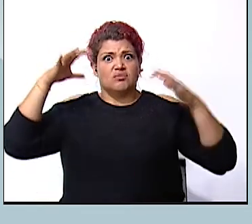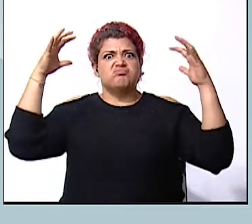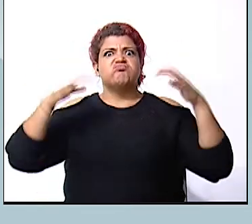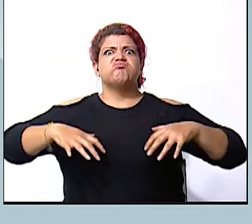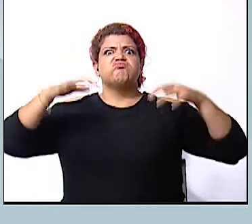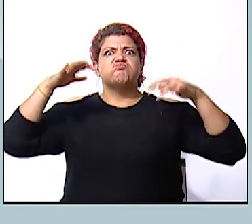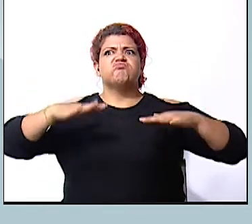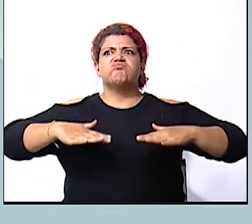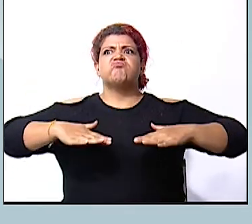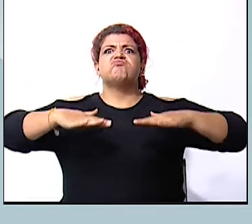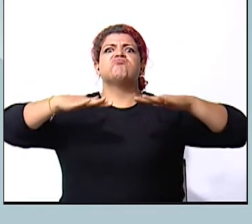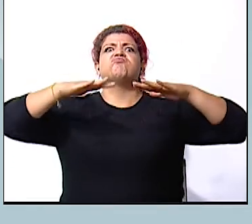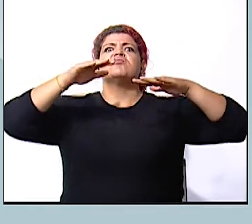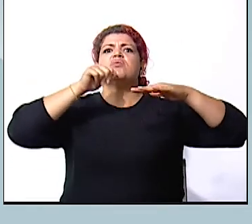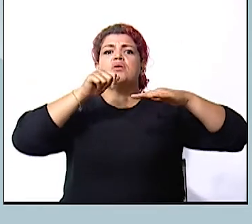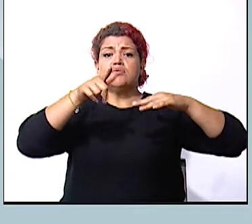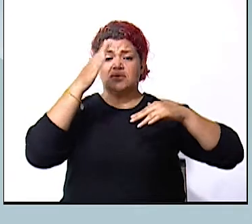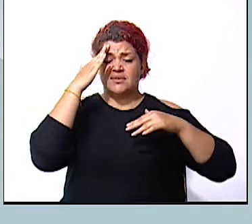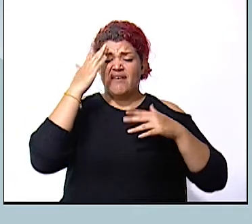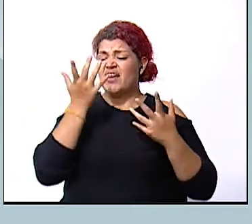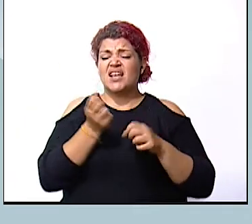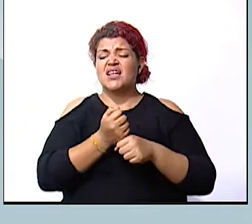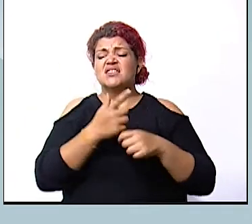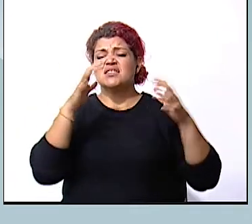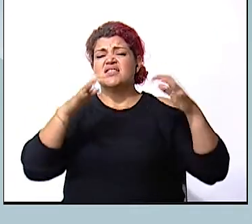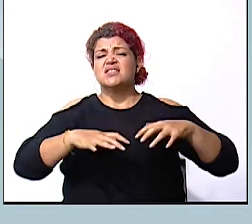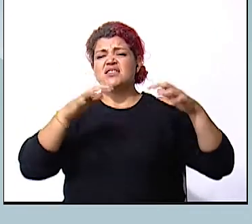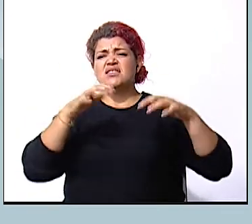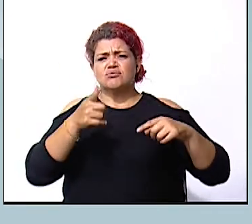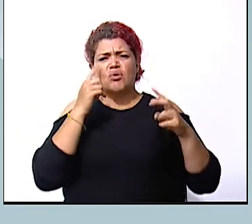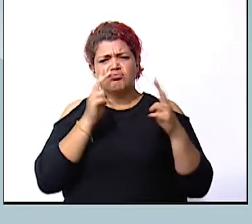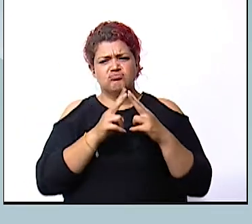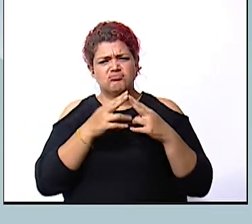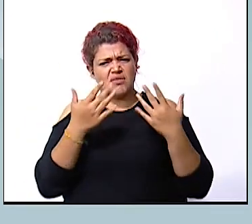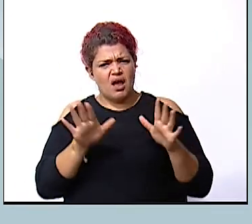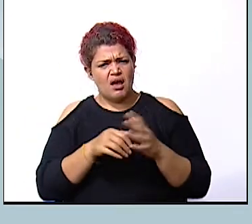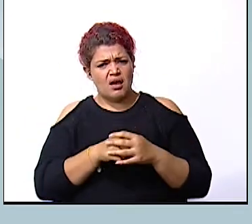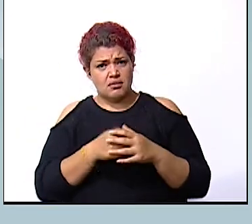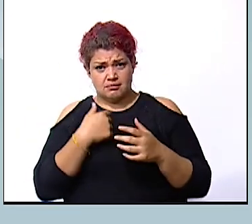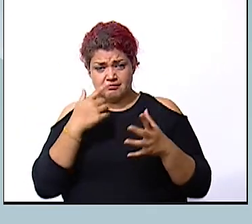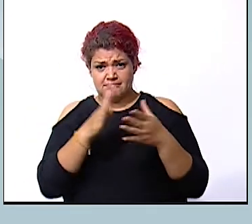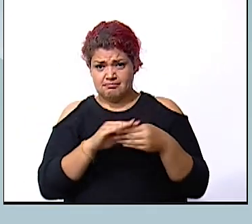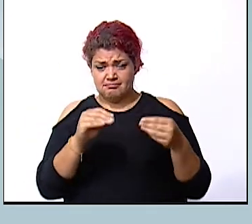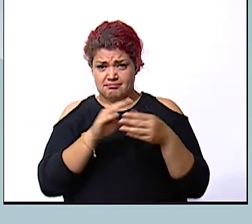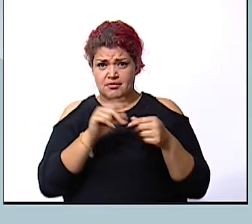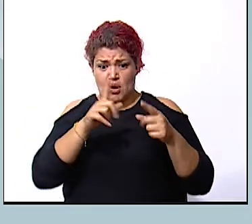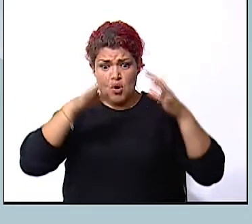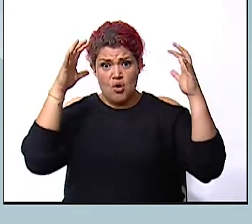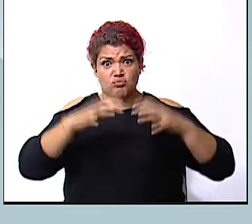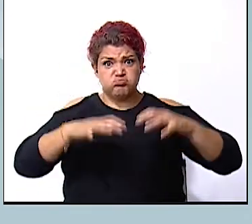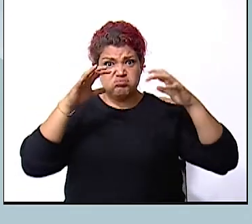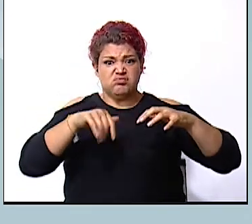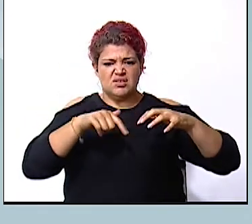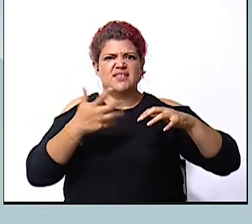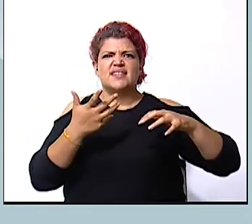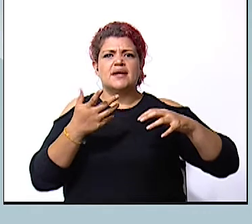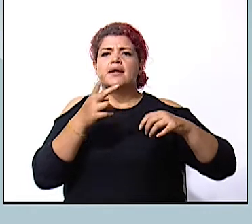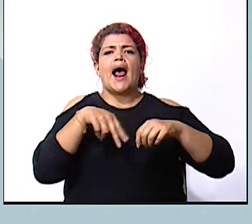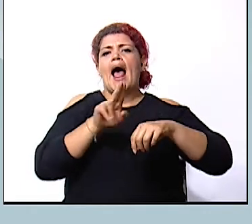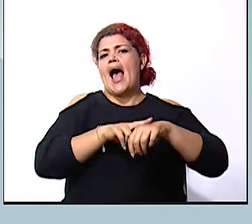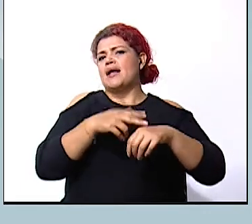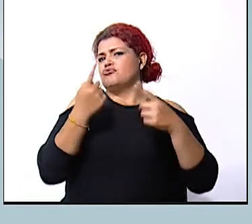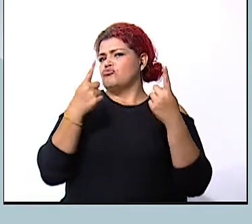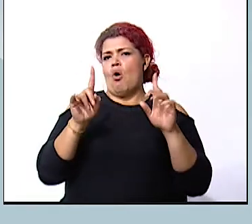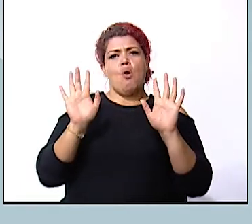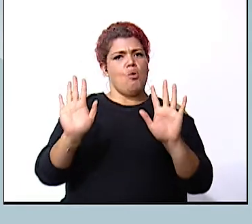inundación saben ustedes que es una inundación ¿conocen? bueno les comento una inundación es un fenómeno natural